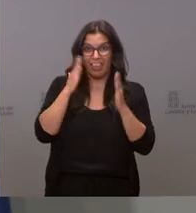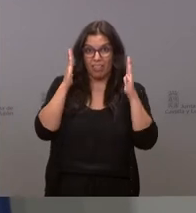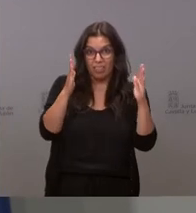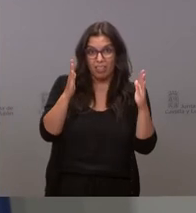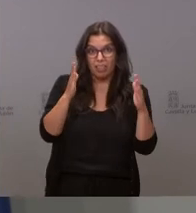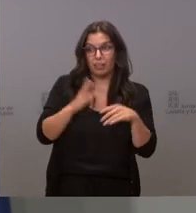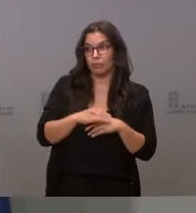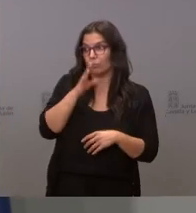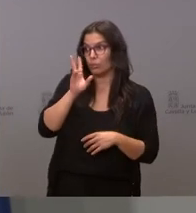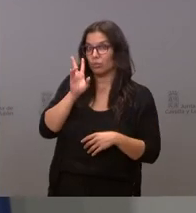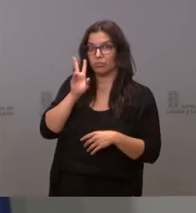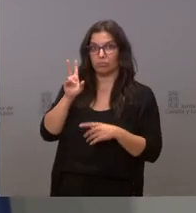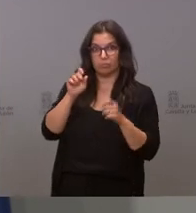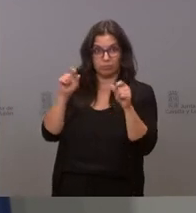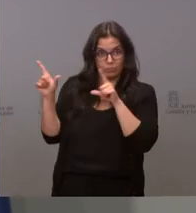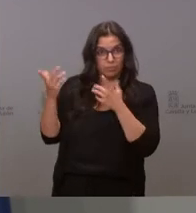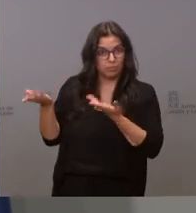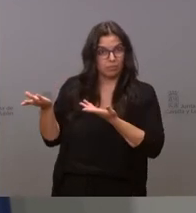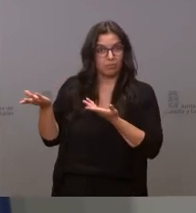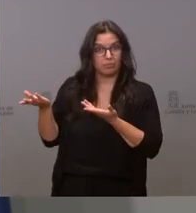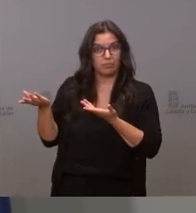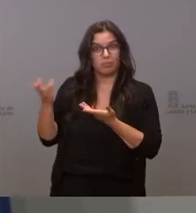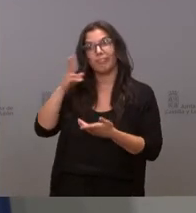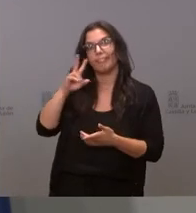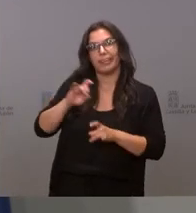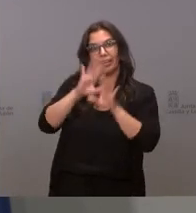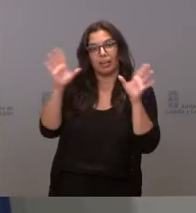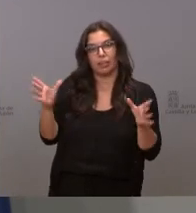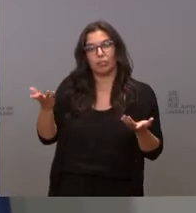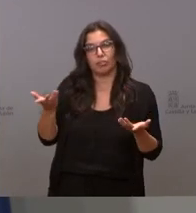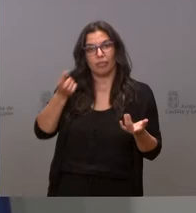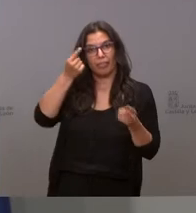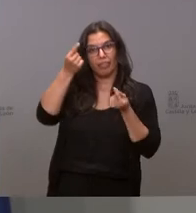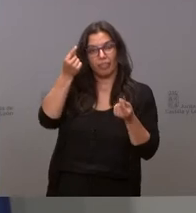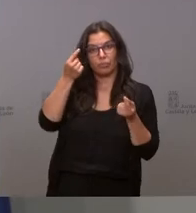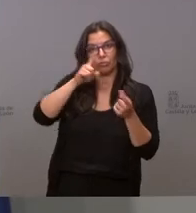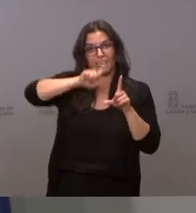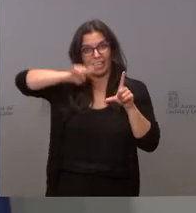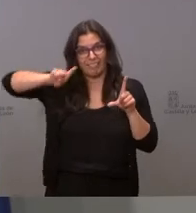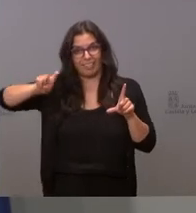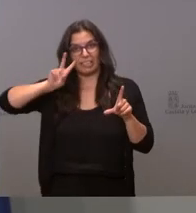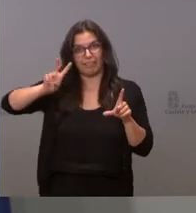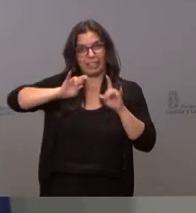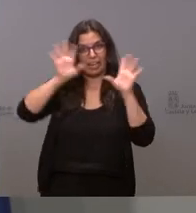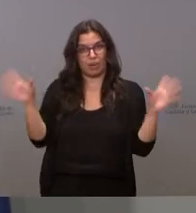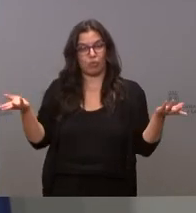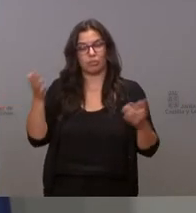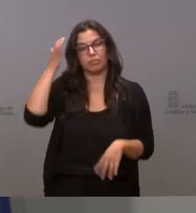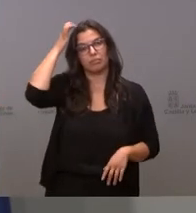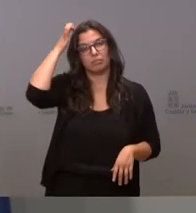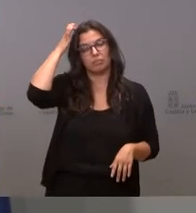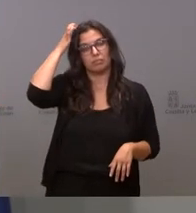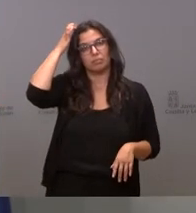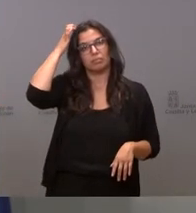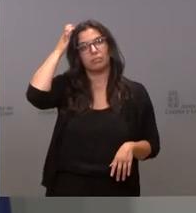puesto la diapositiva la diapositiva se ve claramente en los números y en la gráfica el incremento de incidencia